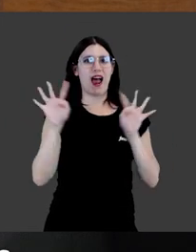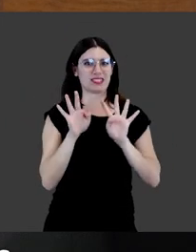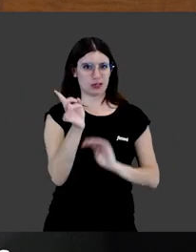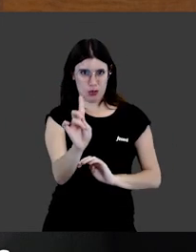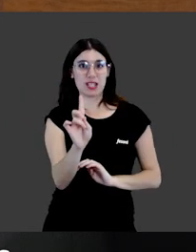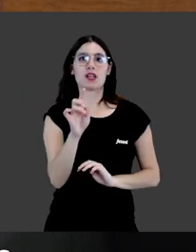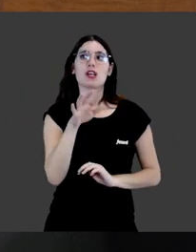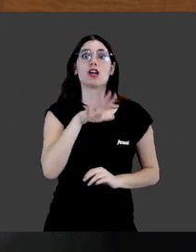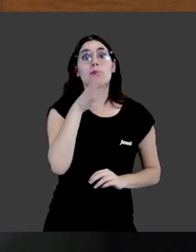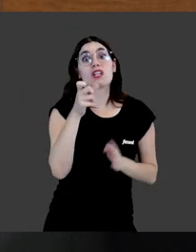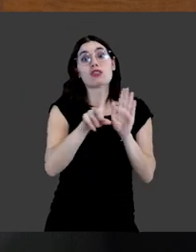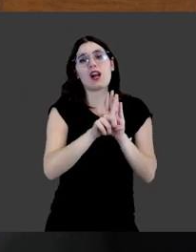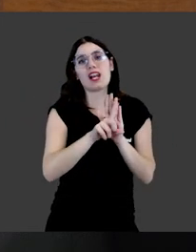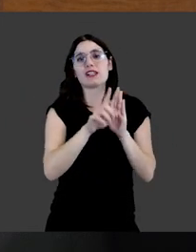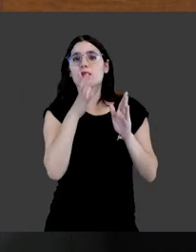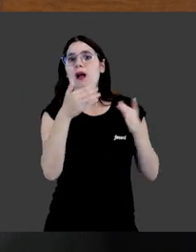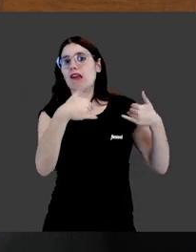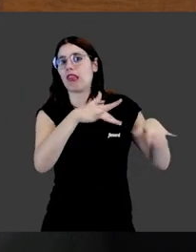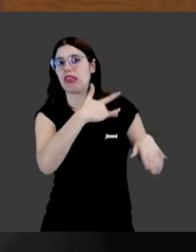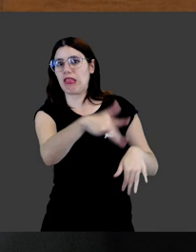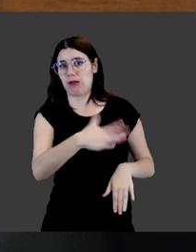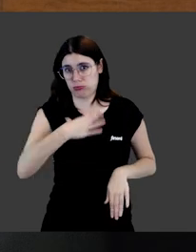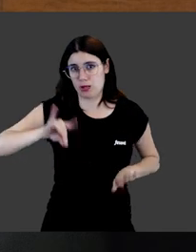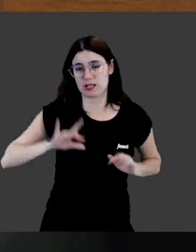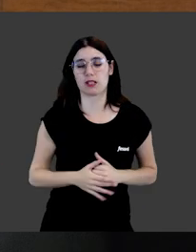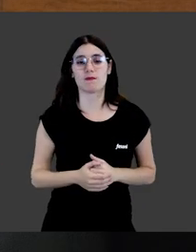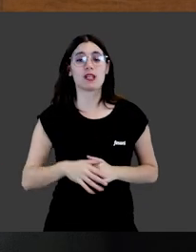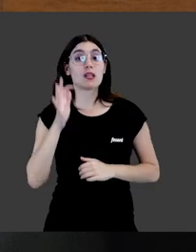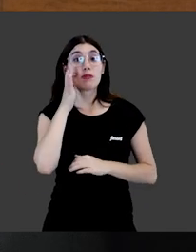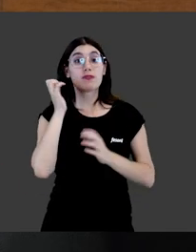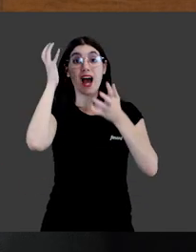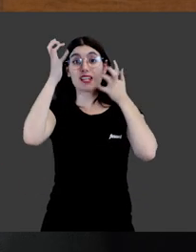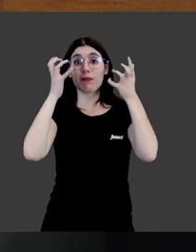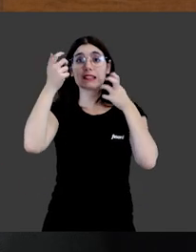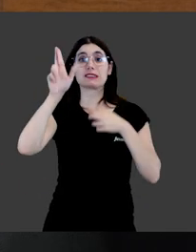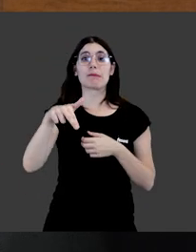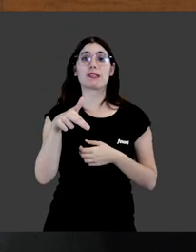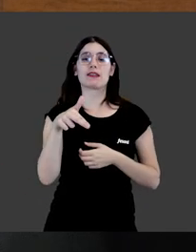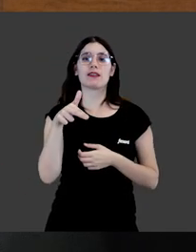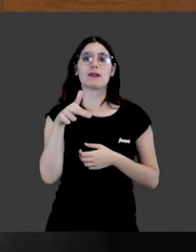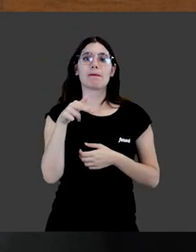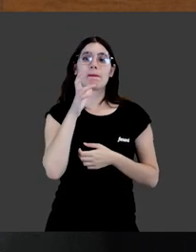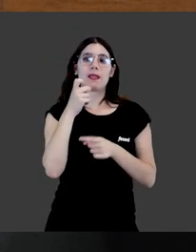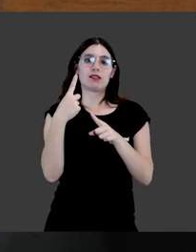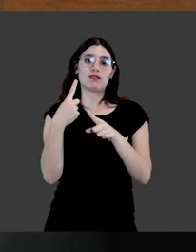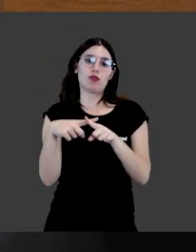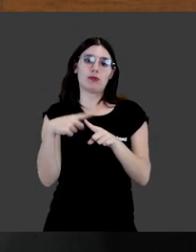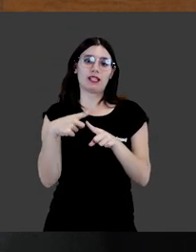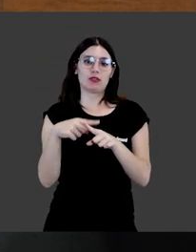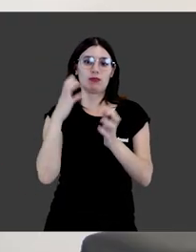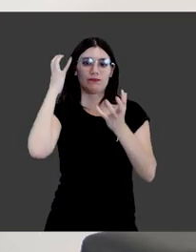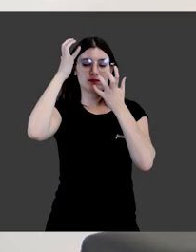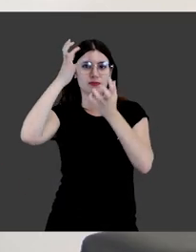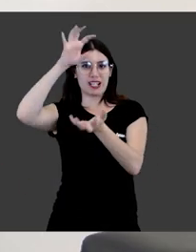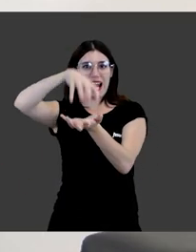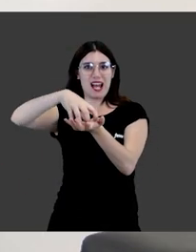esas jaulas. Es por eso que a lo mejor la ley no incide tanto sobre ello. En cuanto a los animales también, que son objeto también